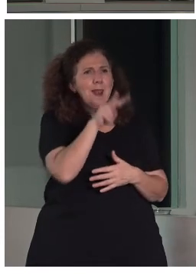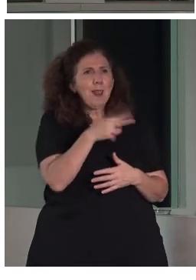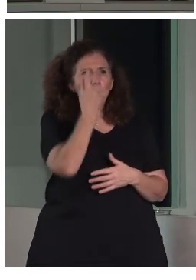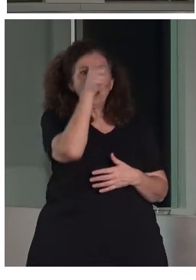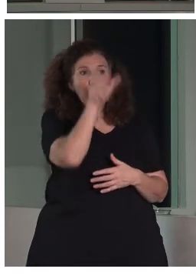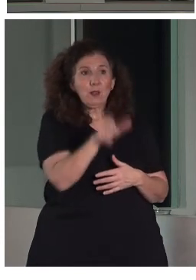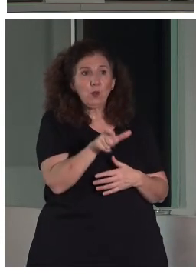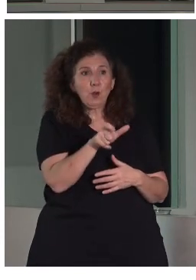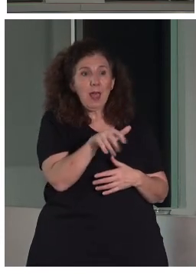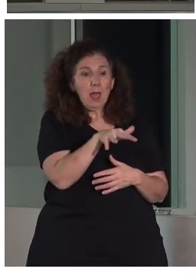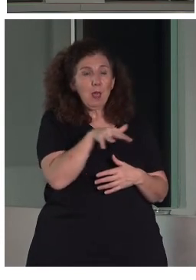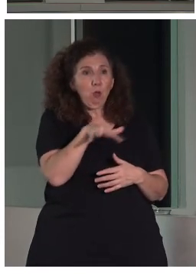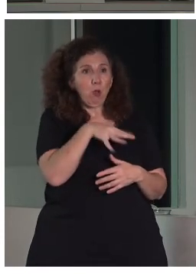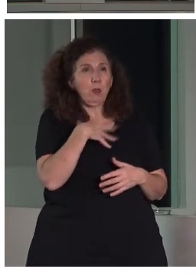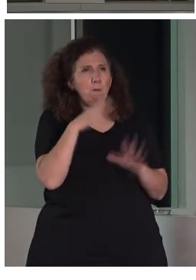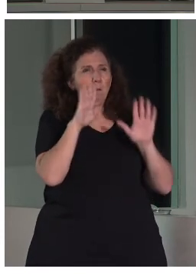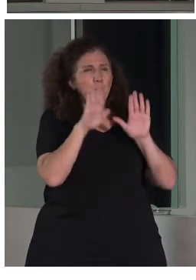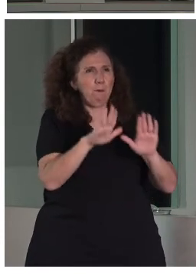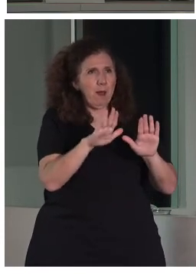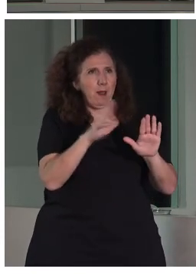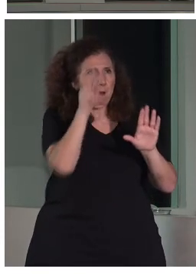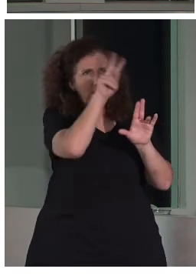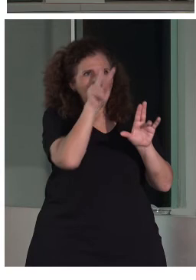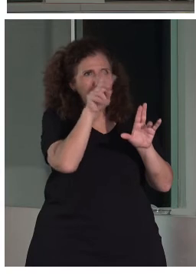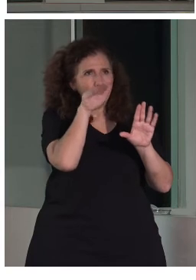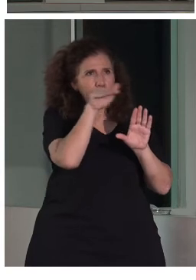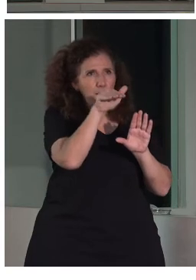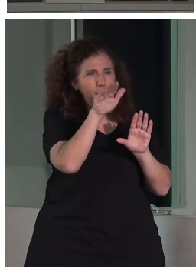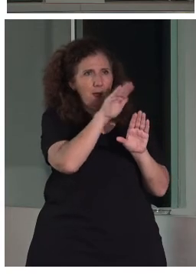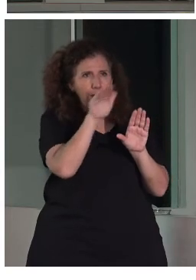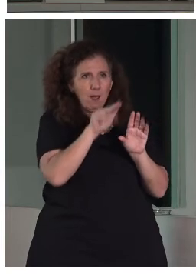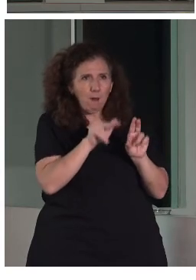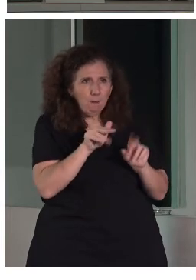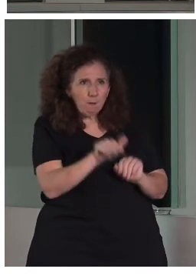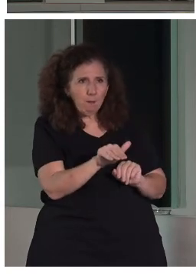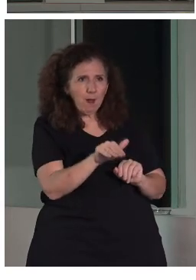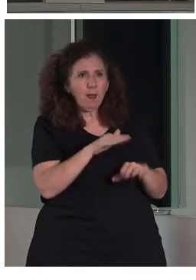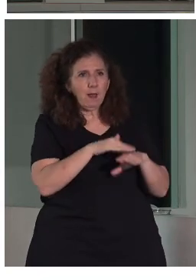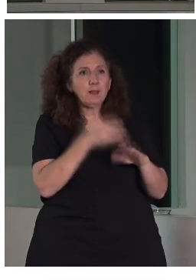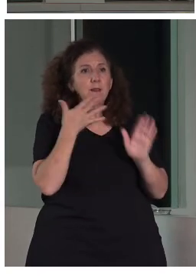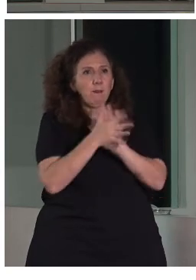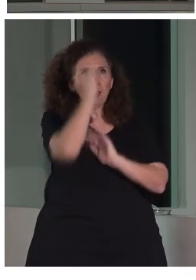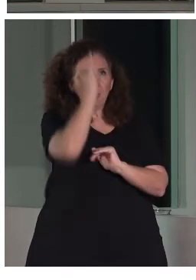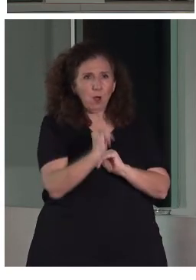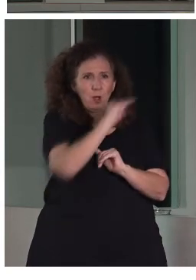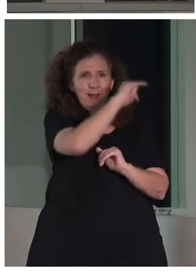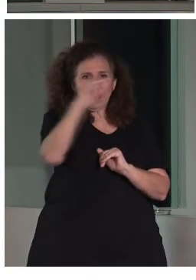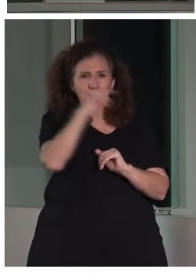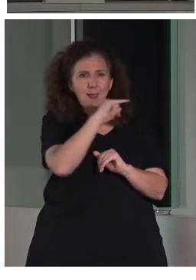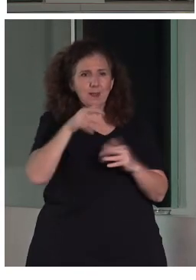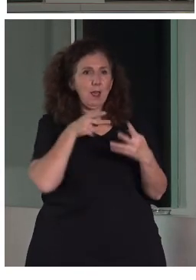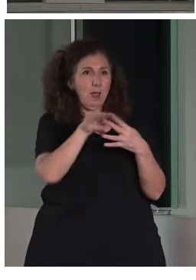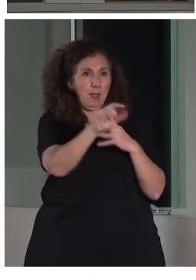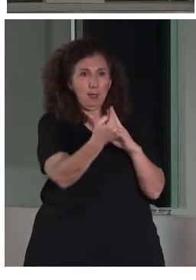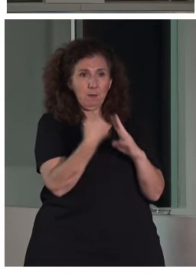se detiene. Entonces, tendemos a hacer los cortes de línea en aquellos puntos que corresponden con la sintaxis, es decir, con elementos